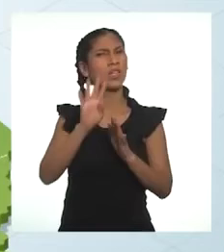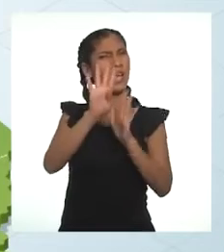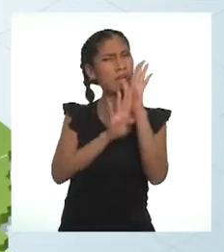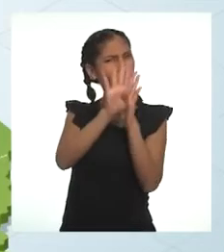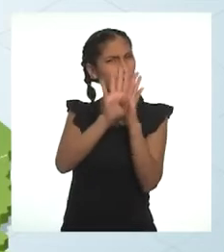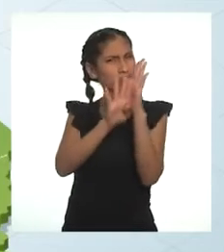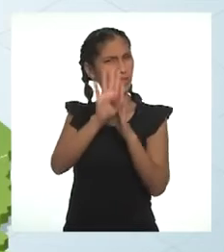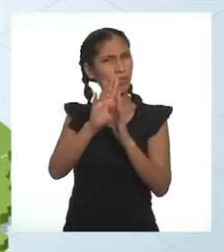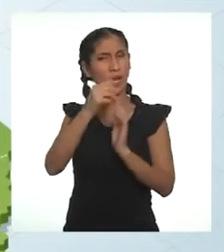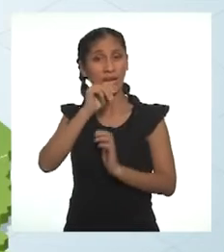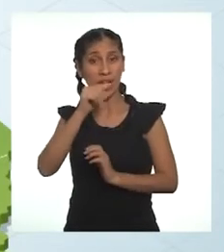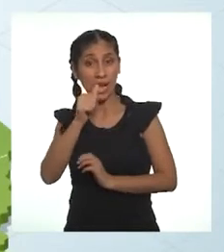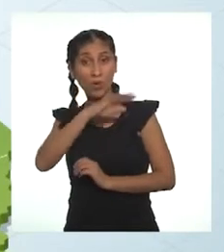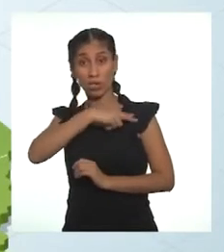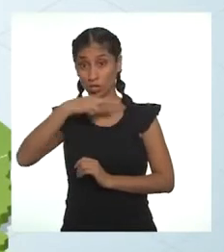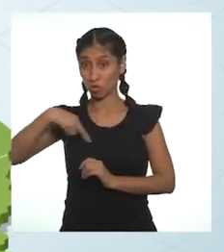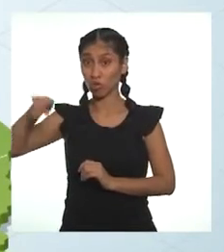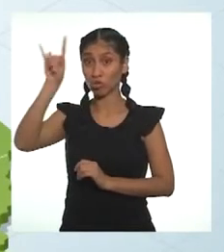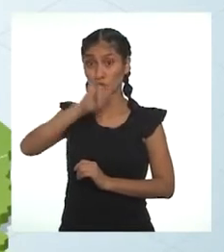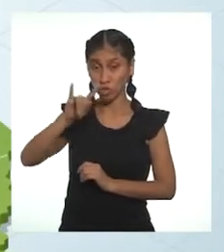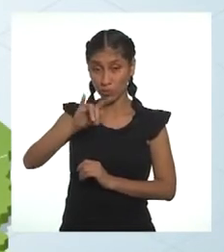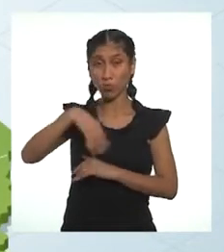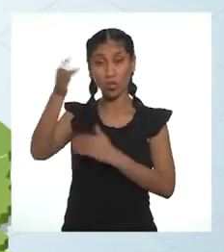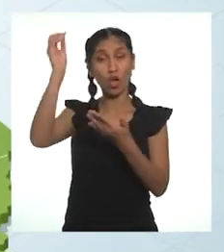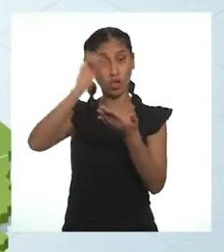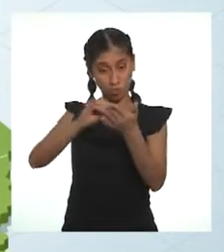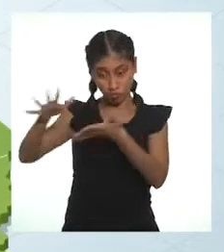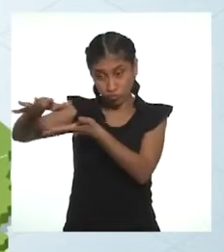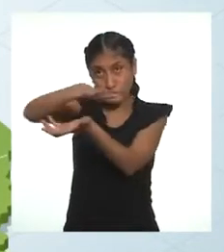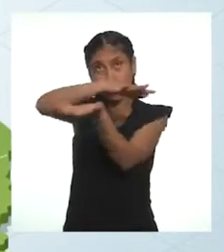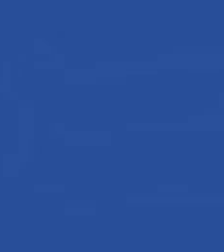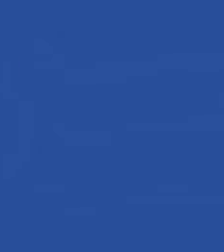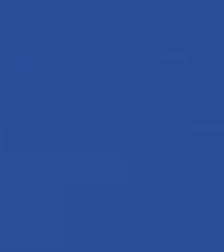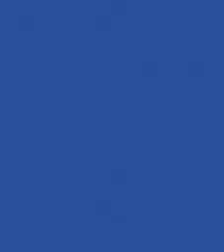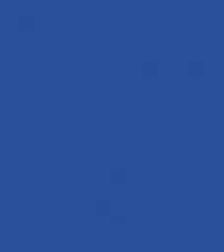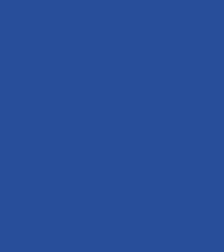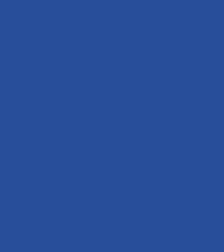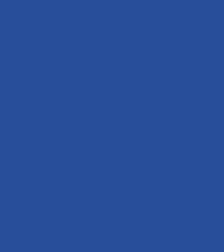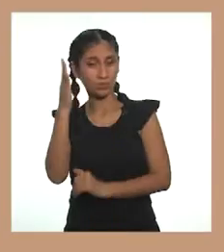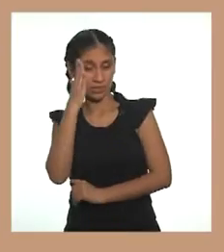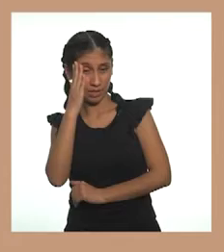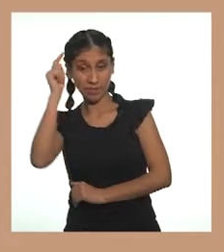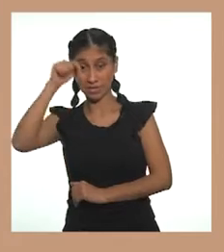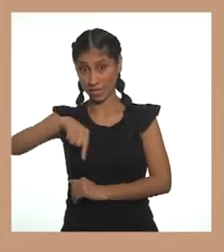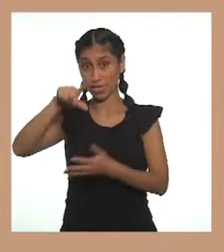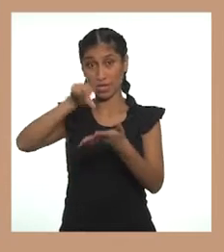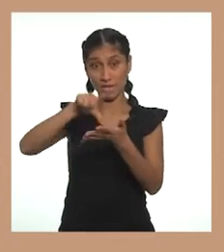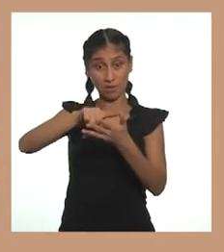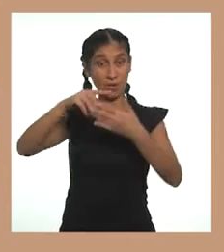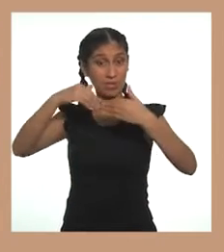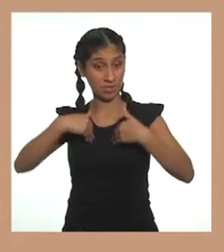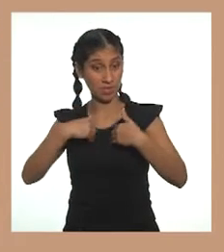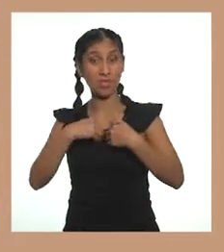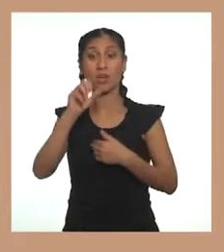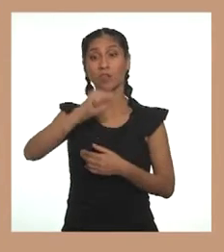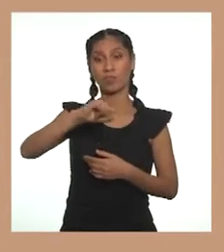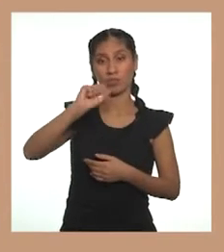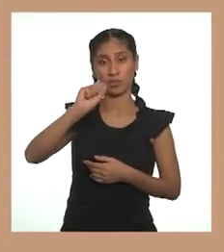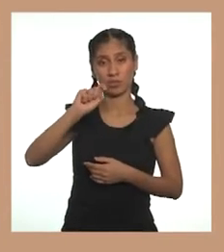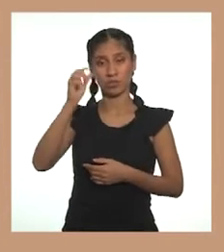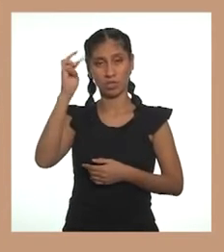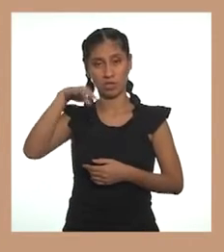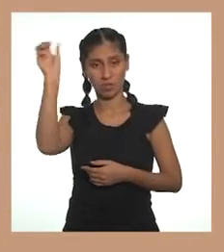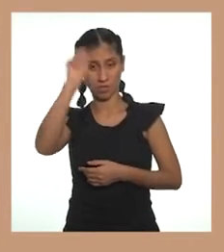decir, cómo es el proceso para que el agua que usamos pueda ser devuelta a la naturaleza. ¿Sabías que nuestra ciudad cuenta con